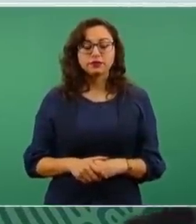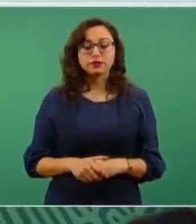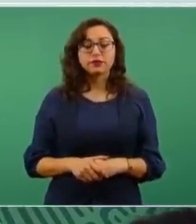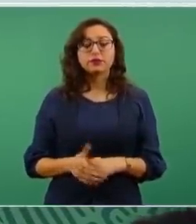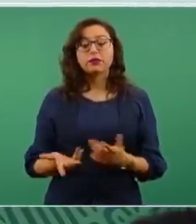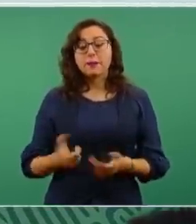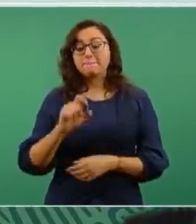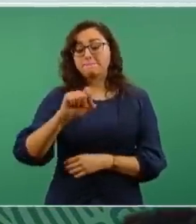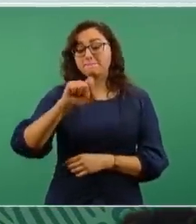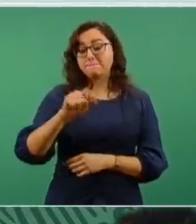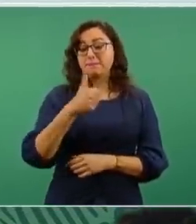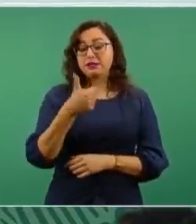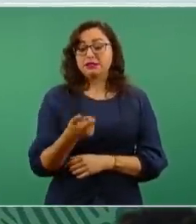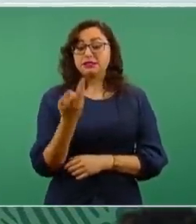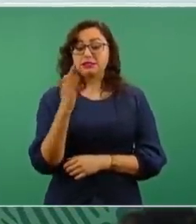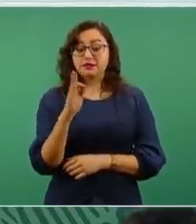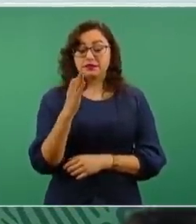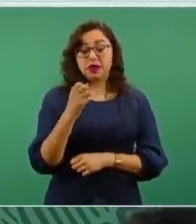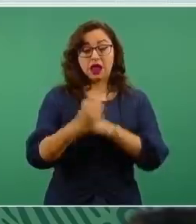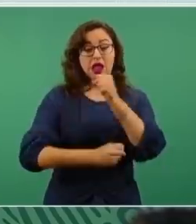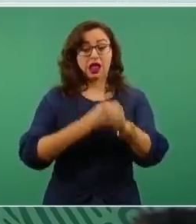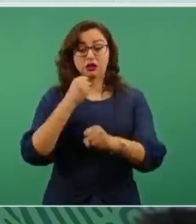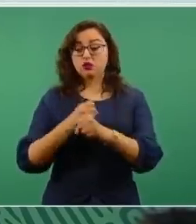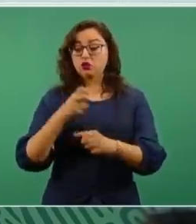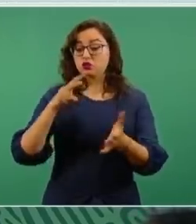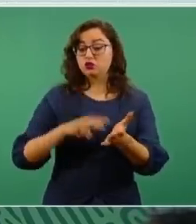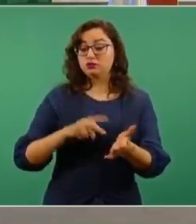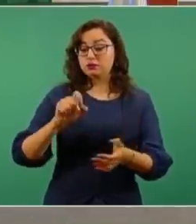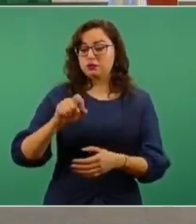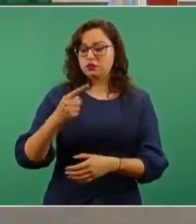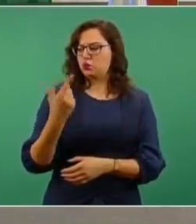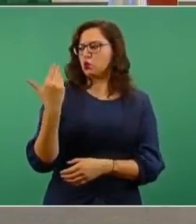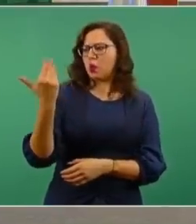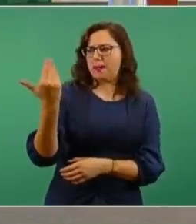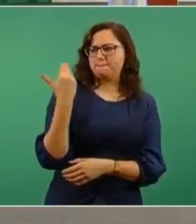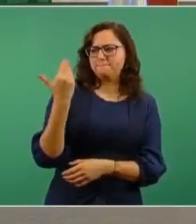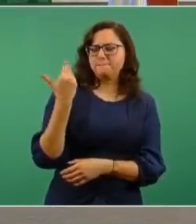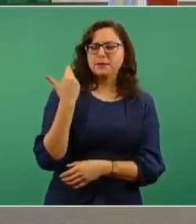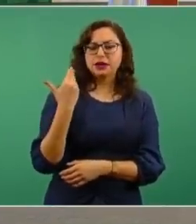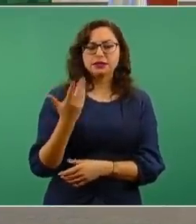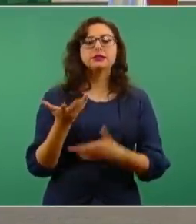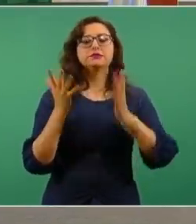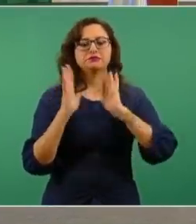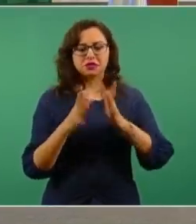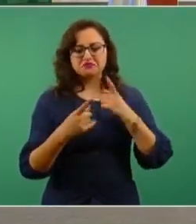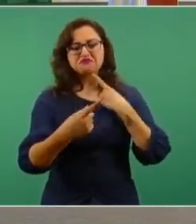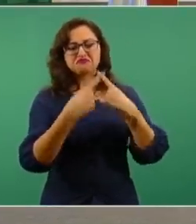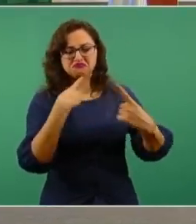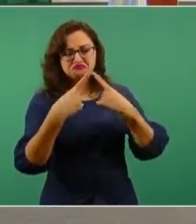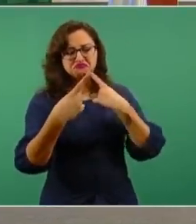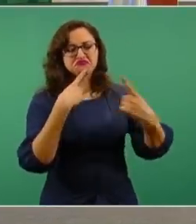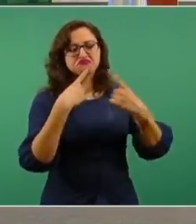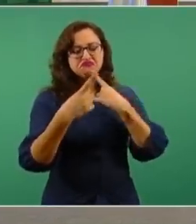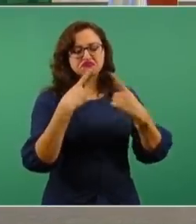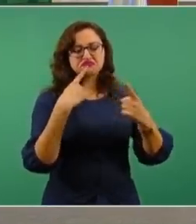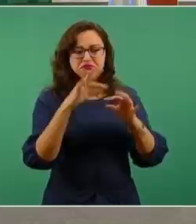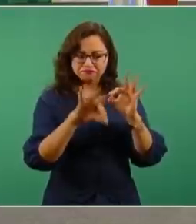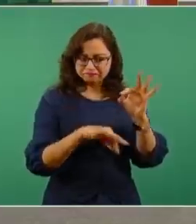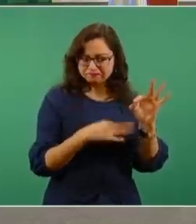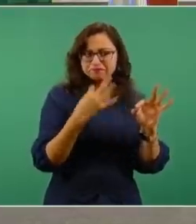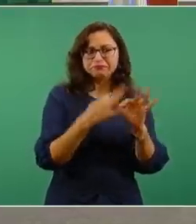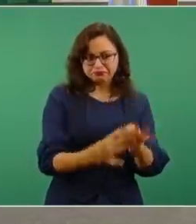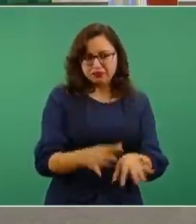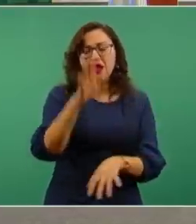Finalmente, el 26 de febrero de este año, hace unos días apenas, se concluyeron las negociaciones entre Pemex y esta